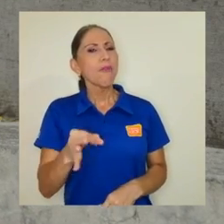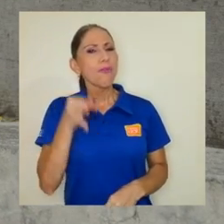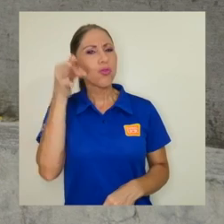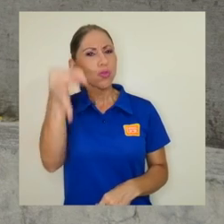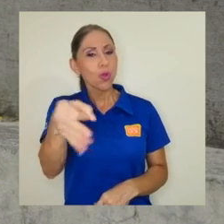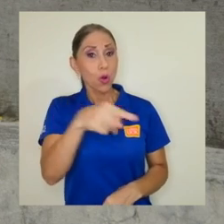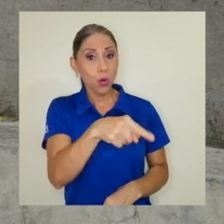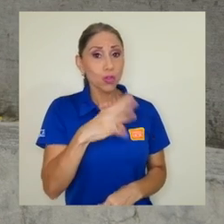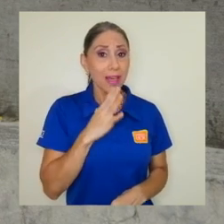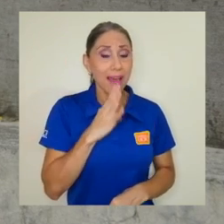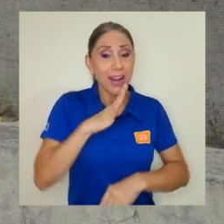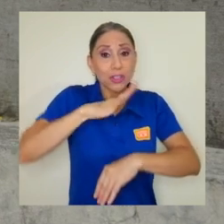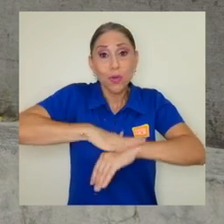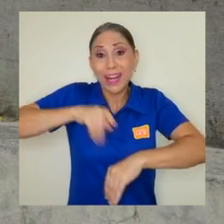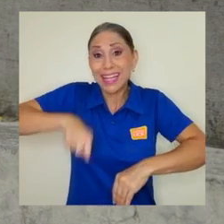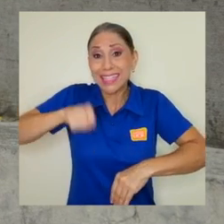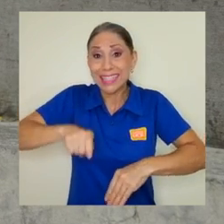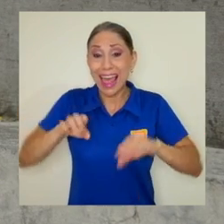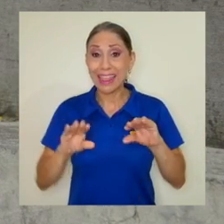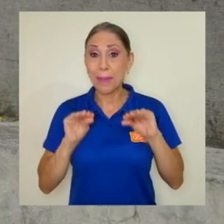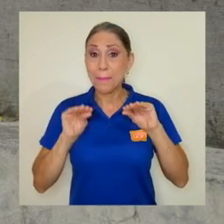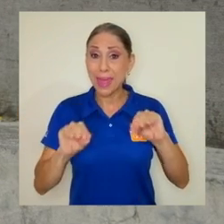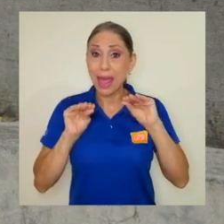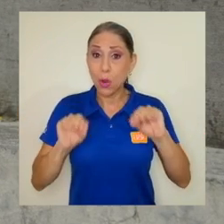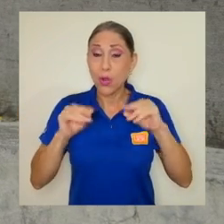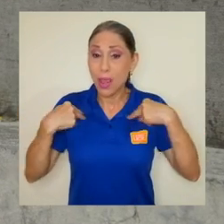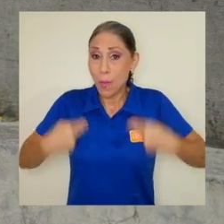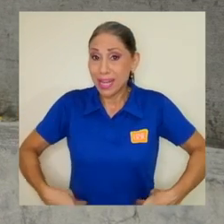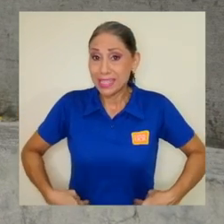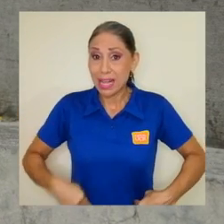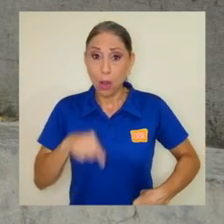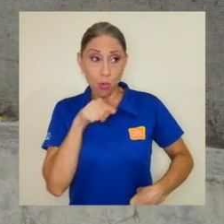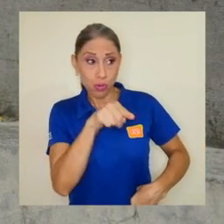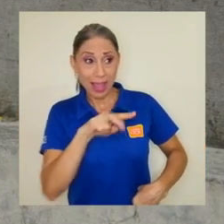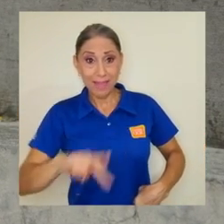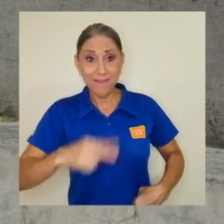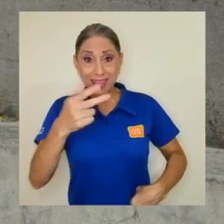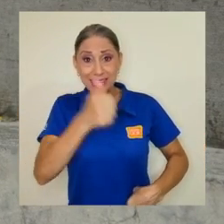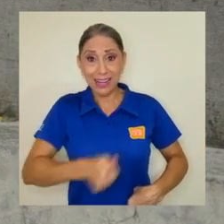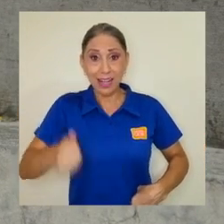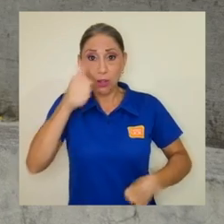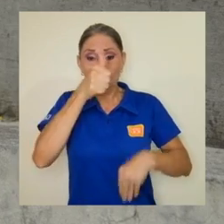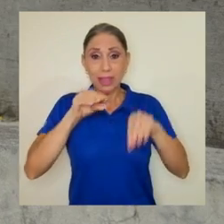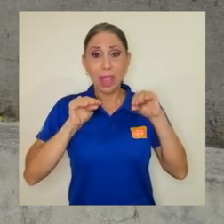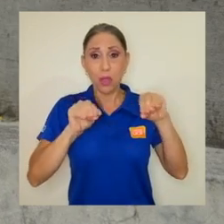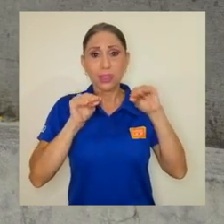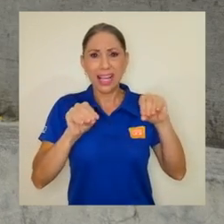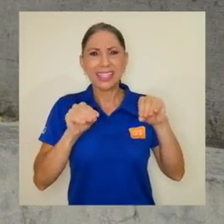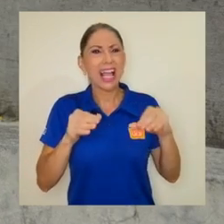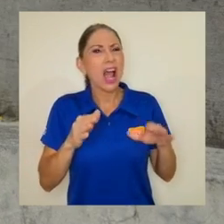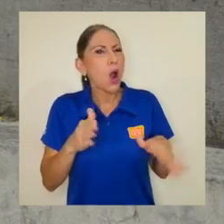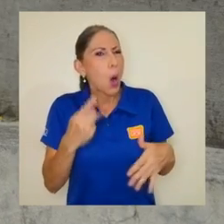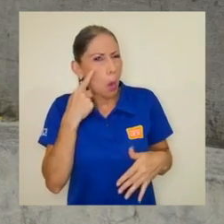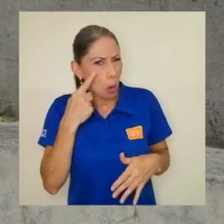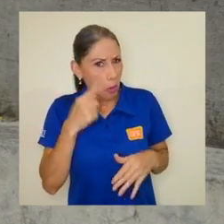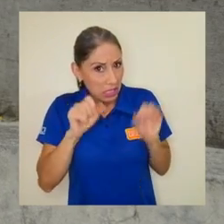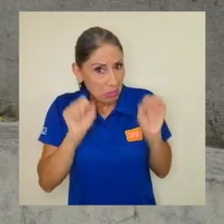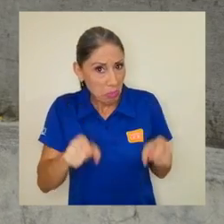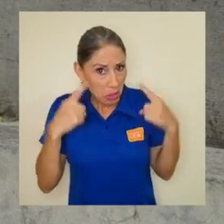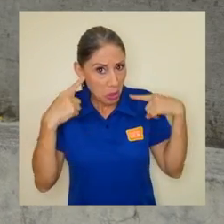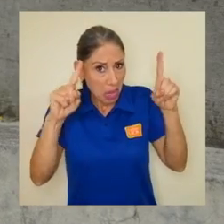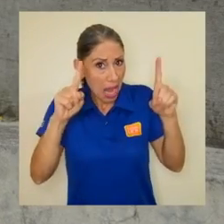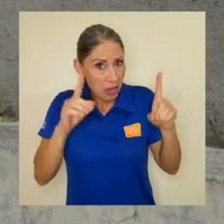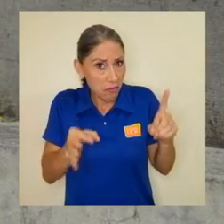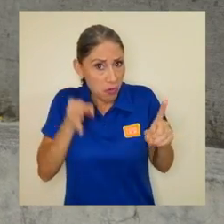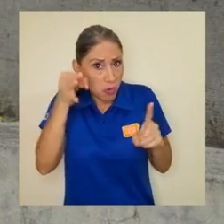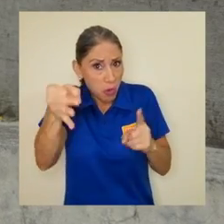todo esto que usted habla de la necesidad de esta pedagogía humanista, usted como vicerector de docencia, ¿cómo lo ve factible en un futuro cercano